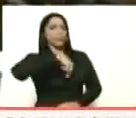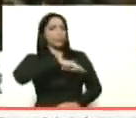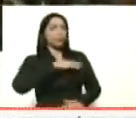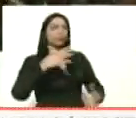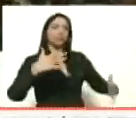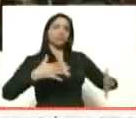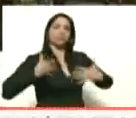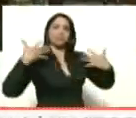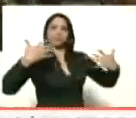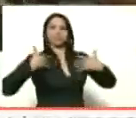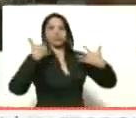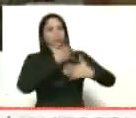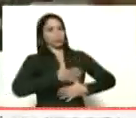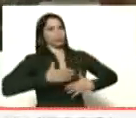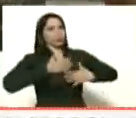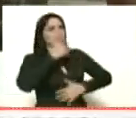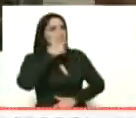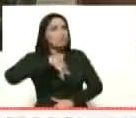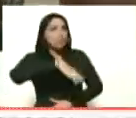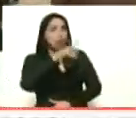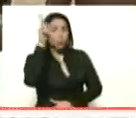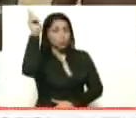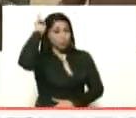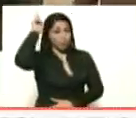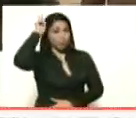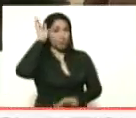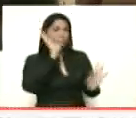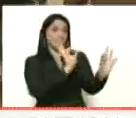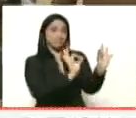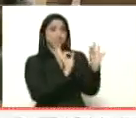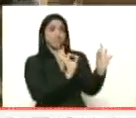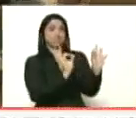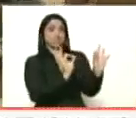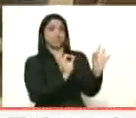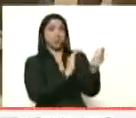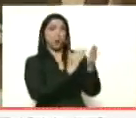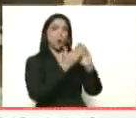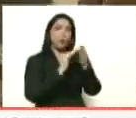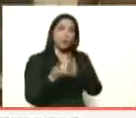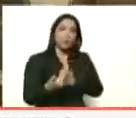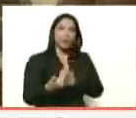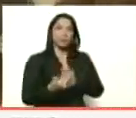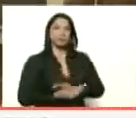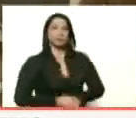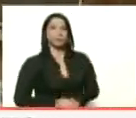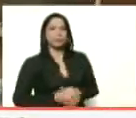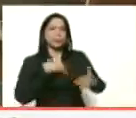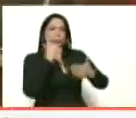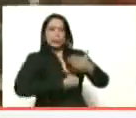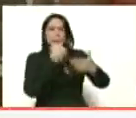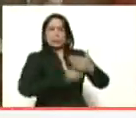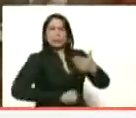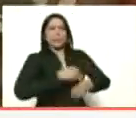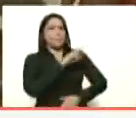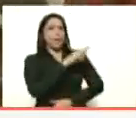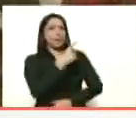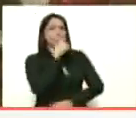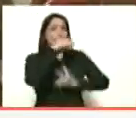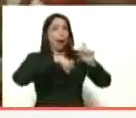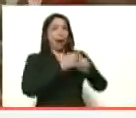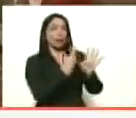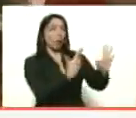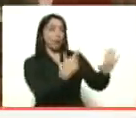contentos, felices, pueblo Pemón. Especialmente de la comunidad de Santa Cruz de Mapaurí, que luchó 21 años y 8